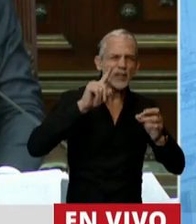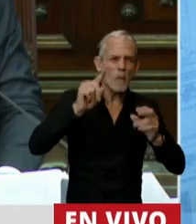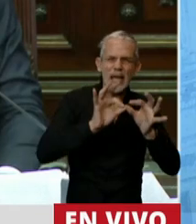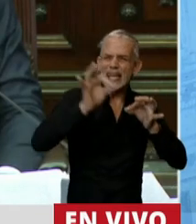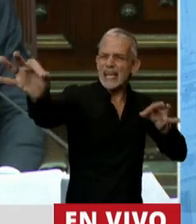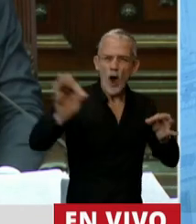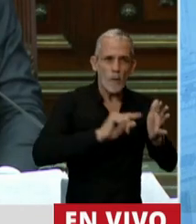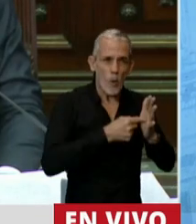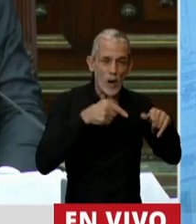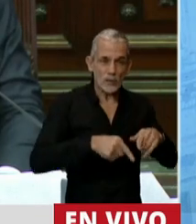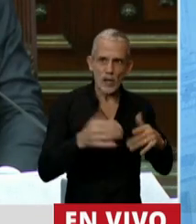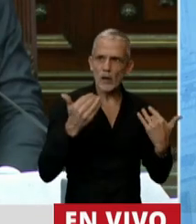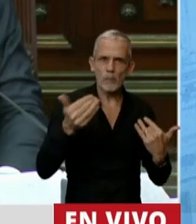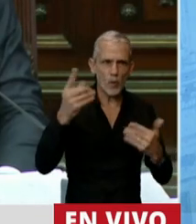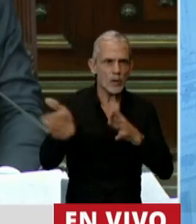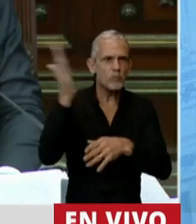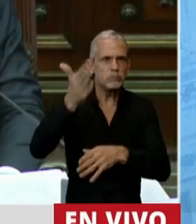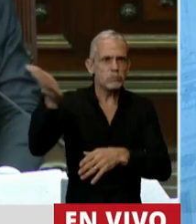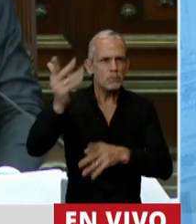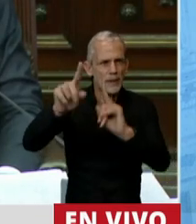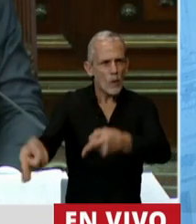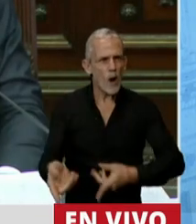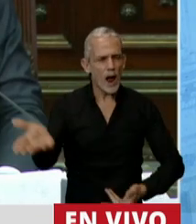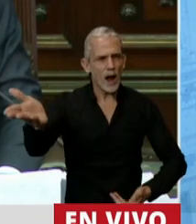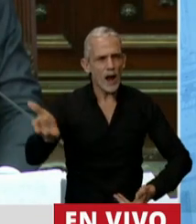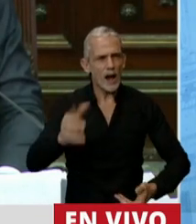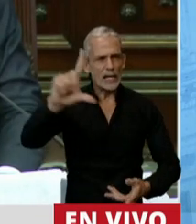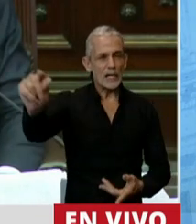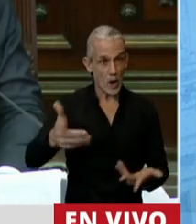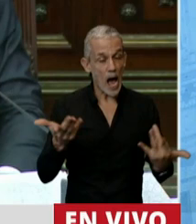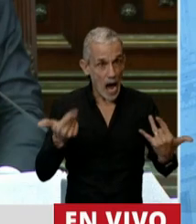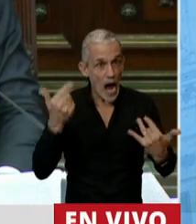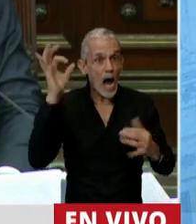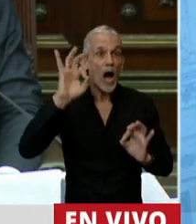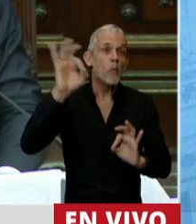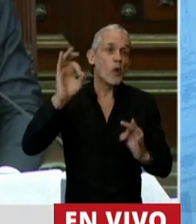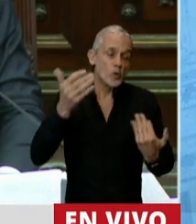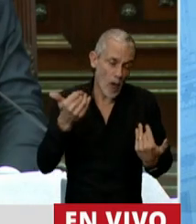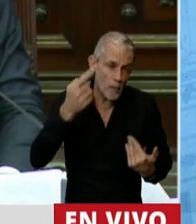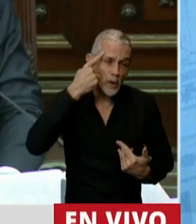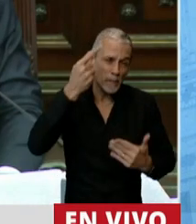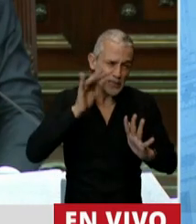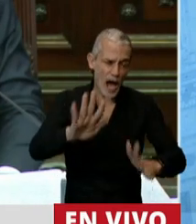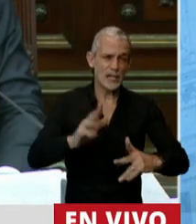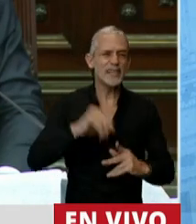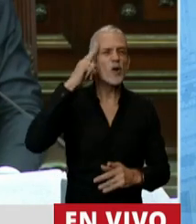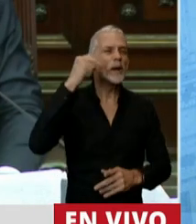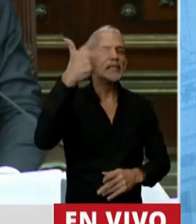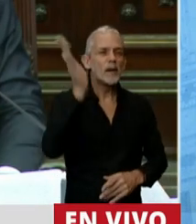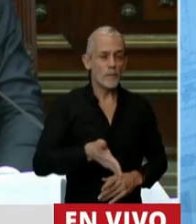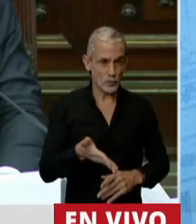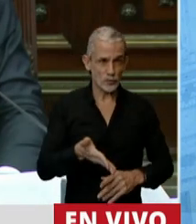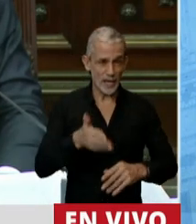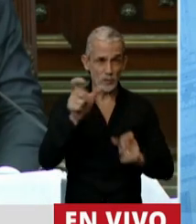kilómetros de la ciudad de Buenos Aires podrían estar produciendo? Bueno, es una oportunidad para pensar eso. El 93%